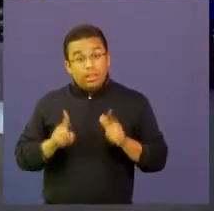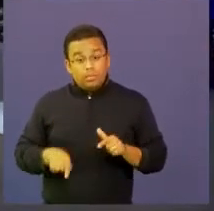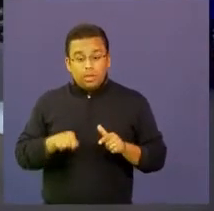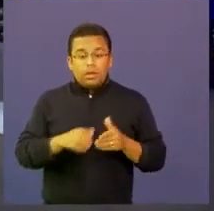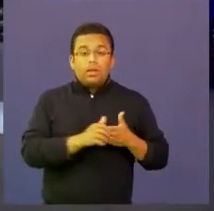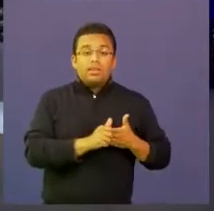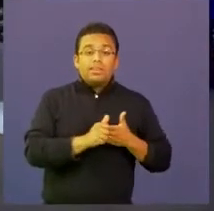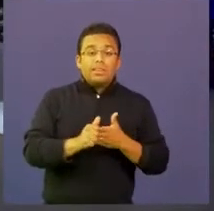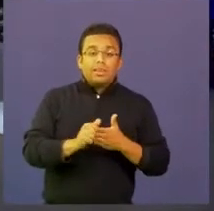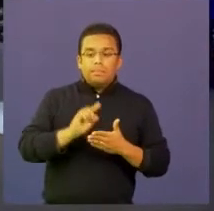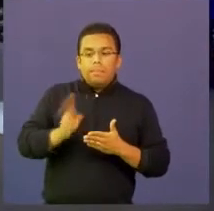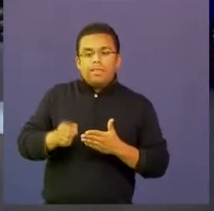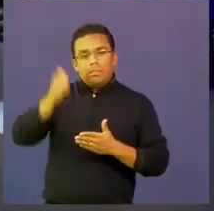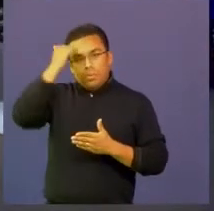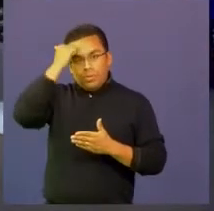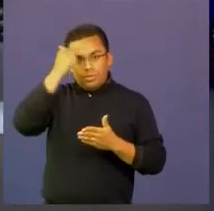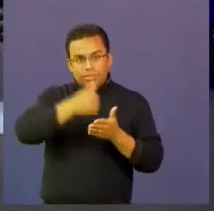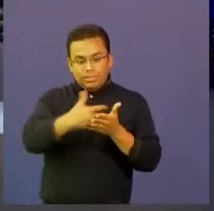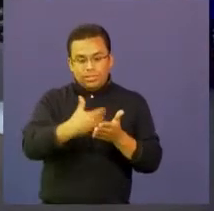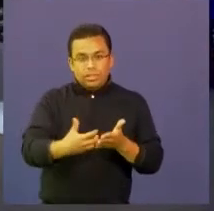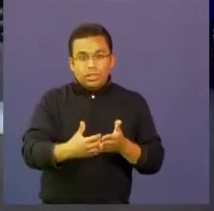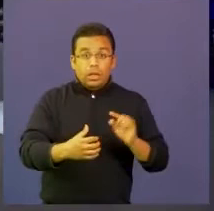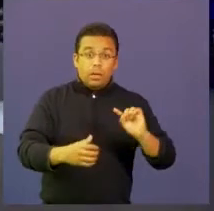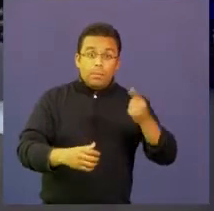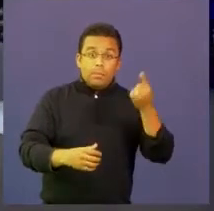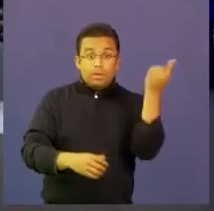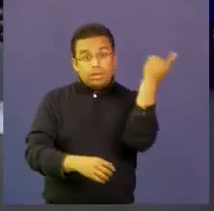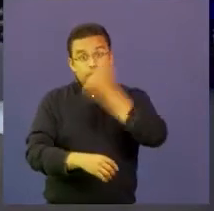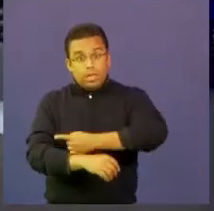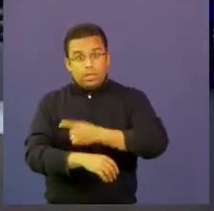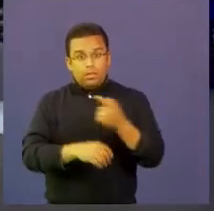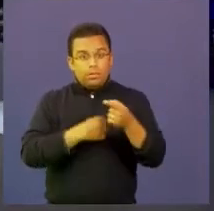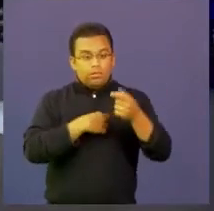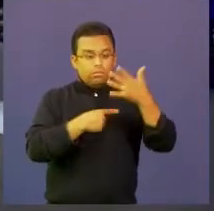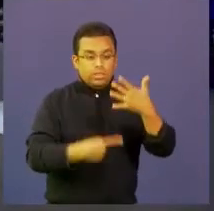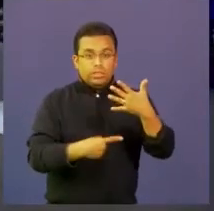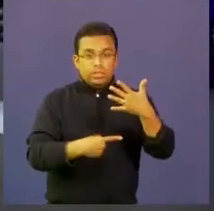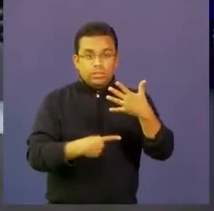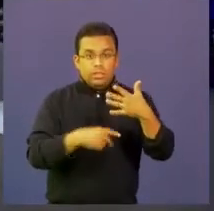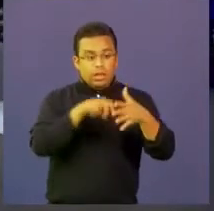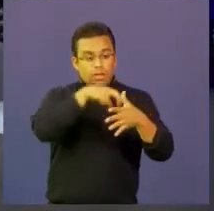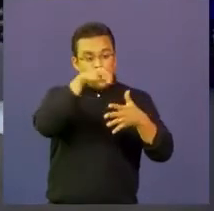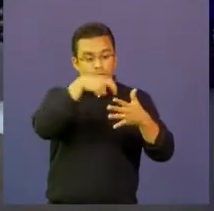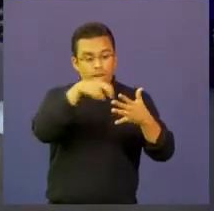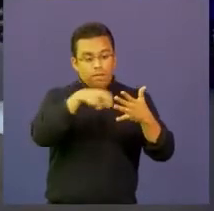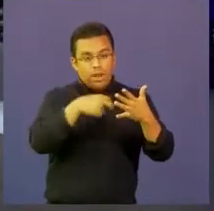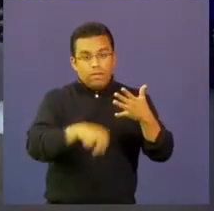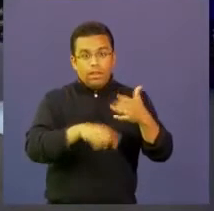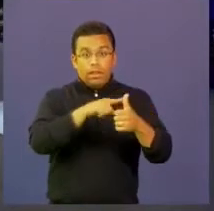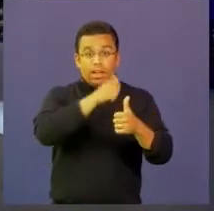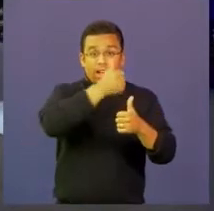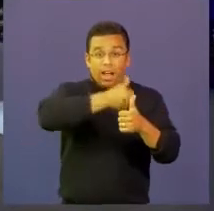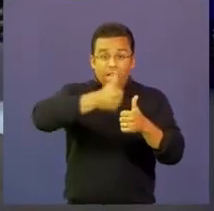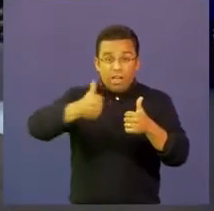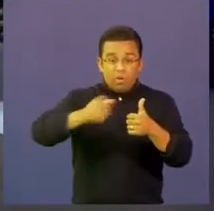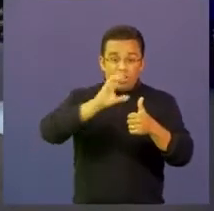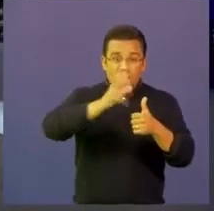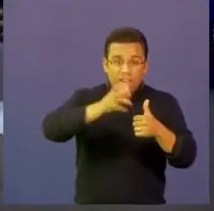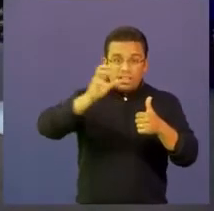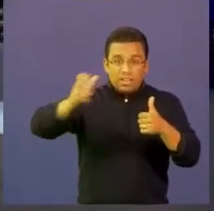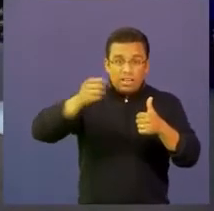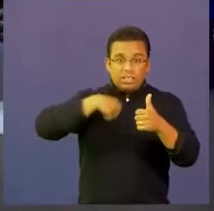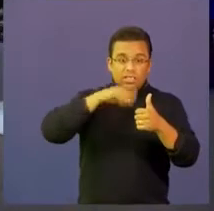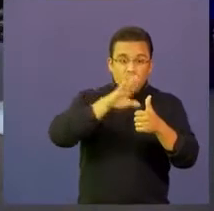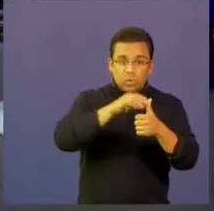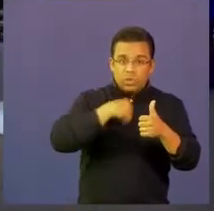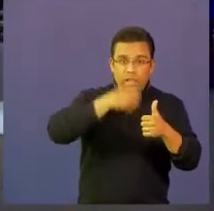para el maestro que va desde el primer día los 6 niveles cada lección cada momento en que debe hacer un